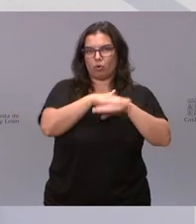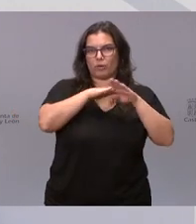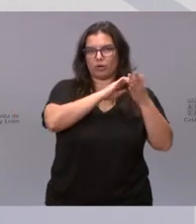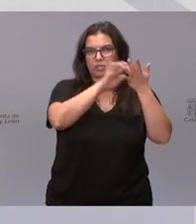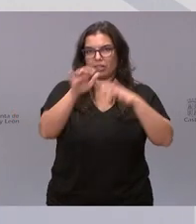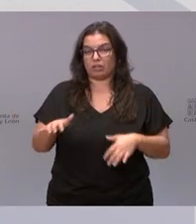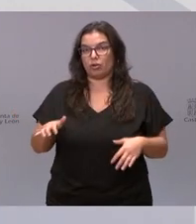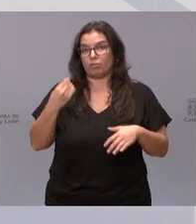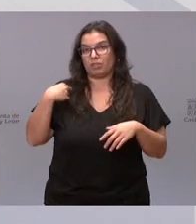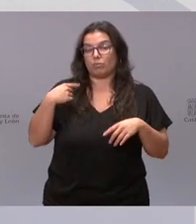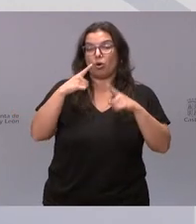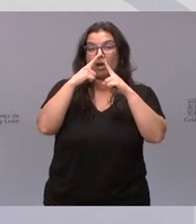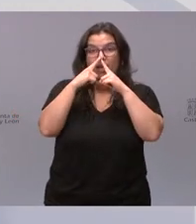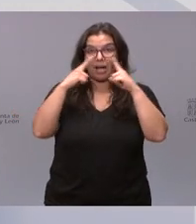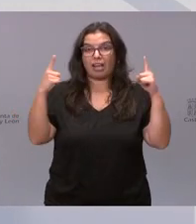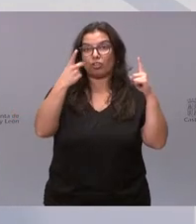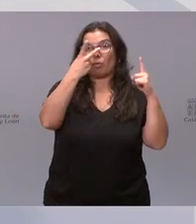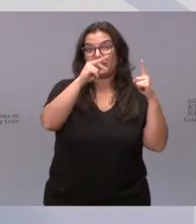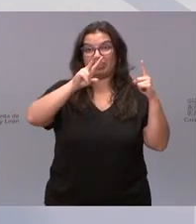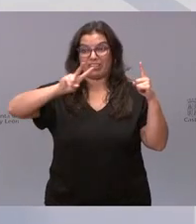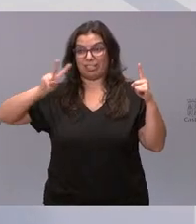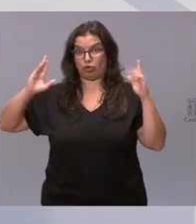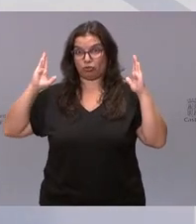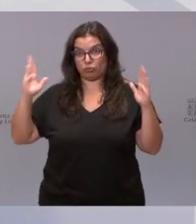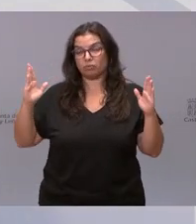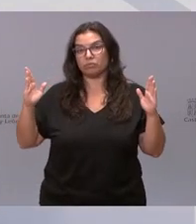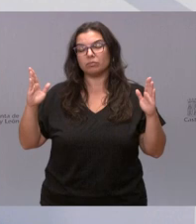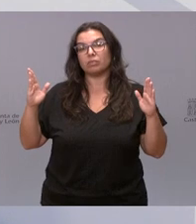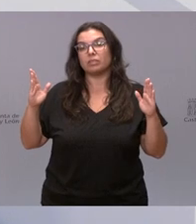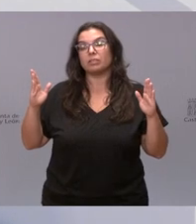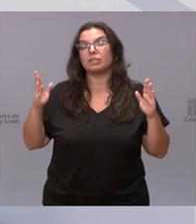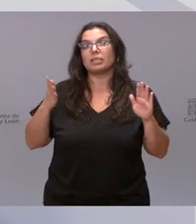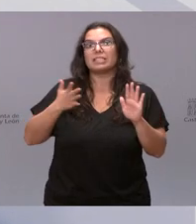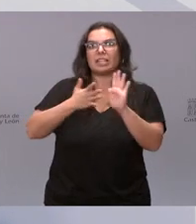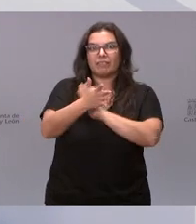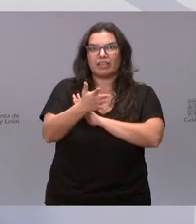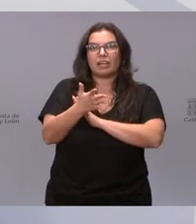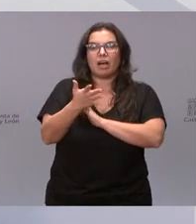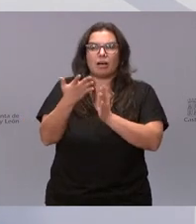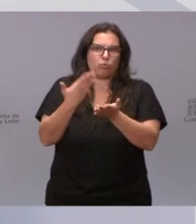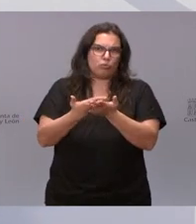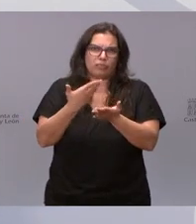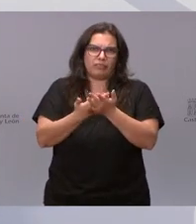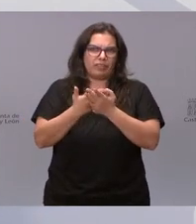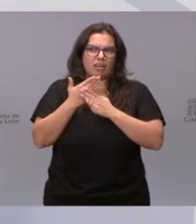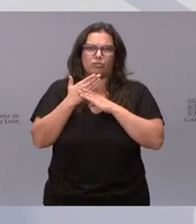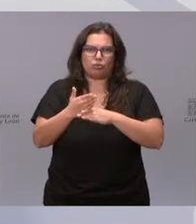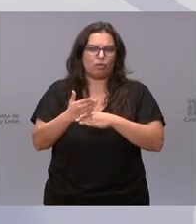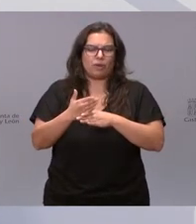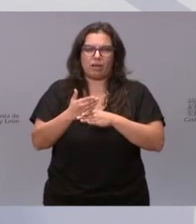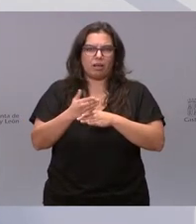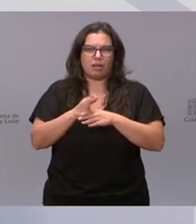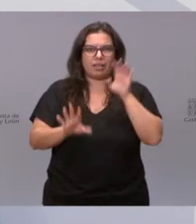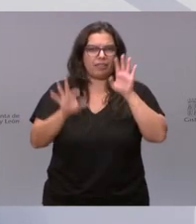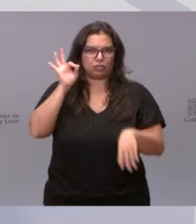finalice el año 2022, lo cual justifica, desde luego, la adopción de esta medida.